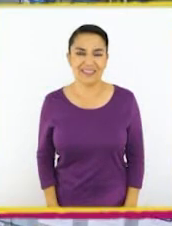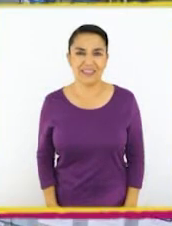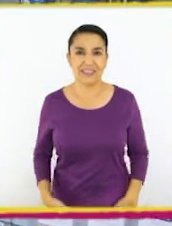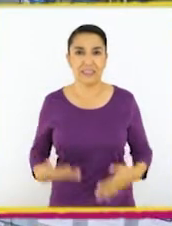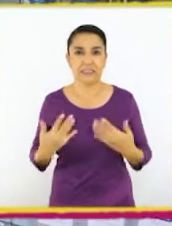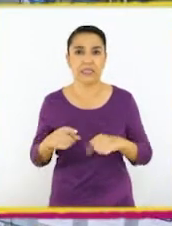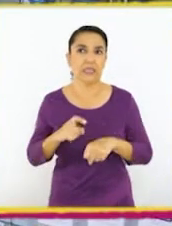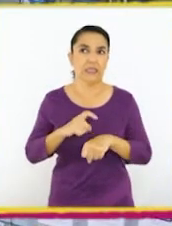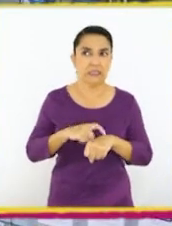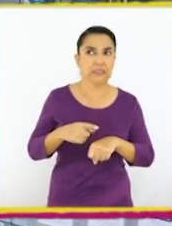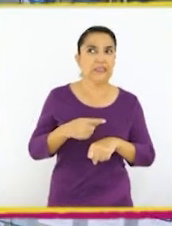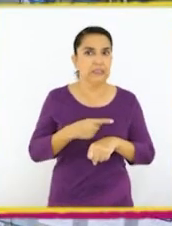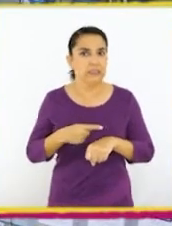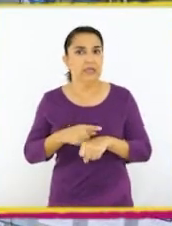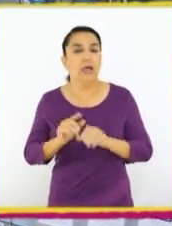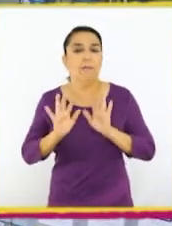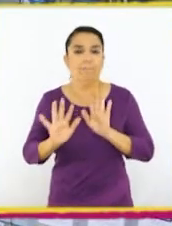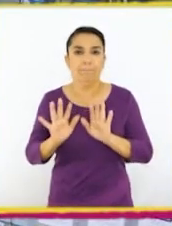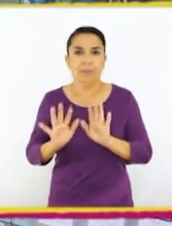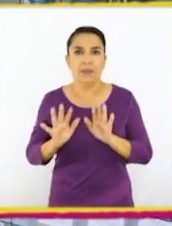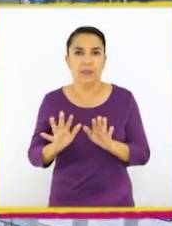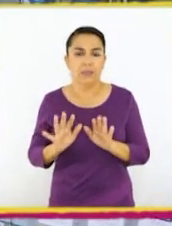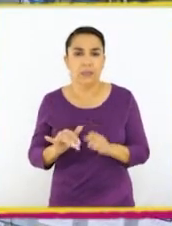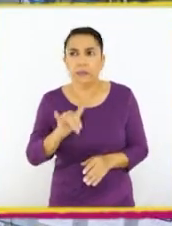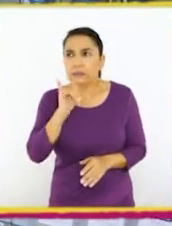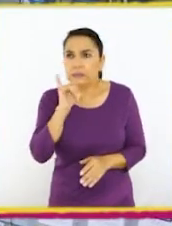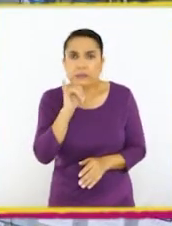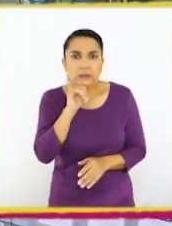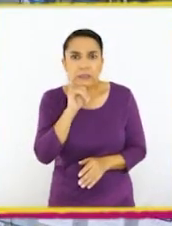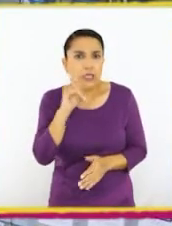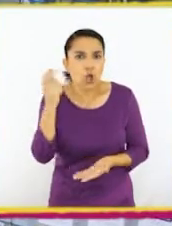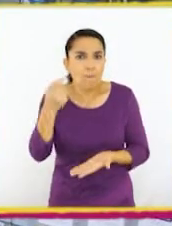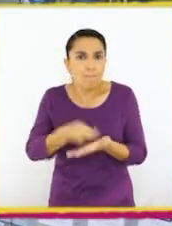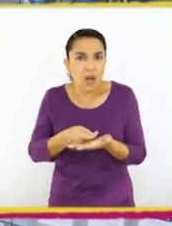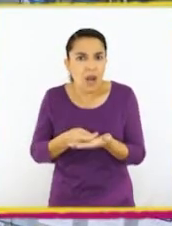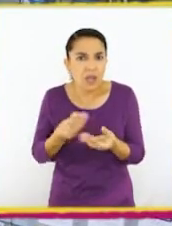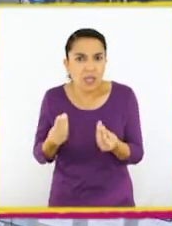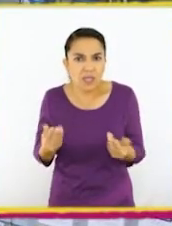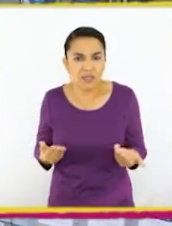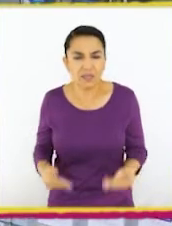Ya llevo un buen rato esperando y aún no sé lo que tengo que comprar.